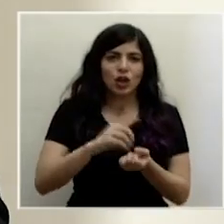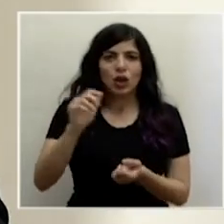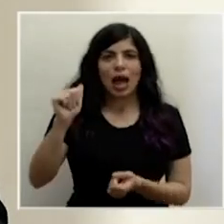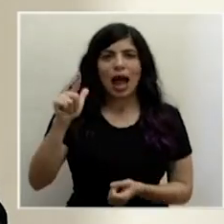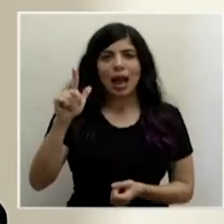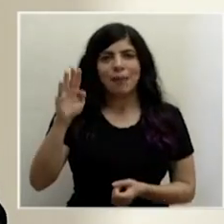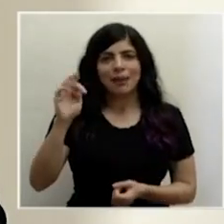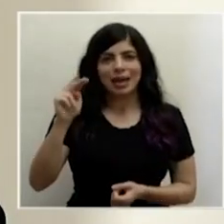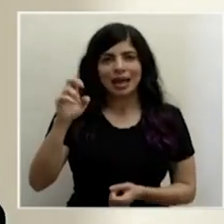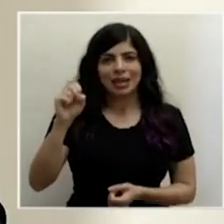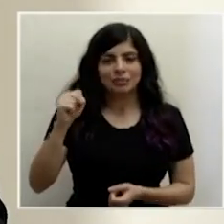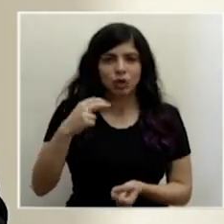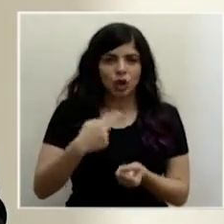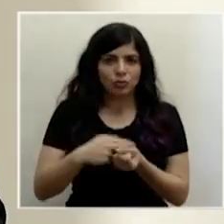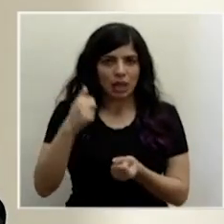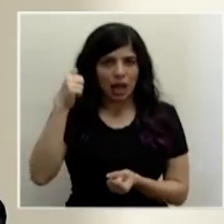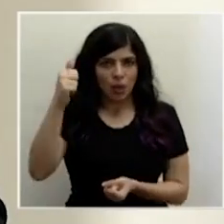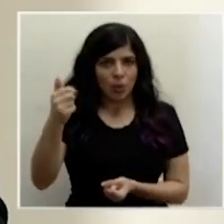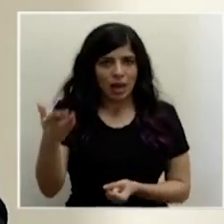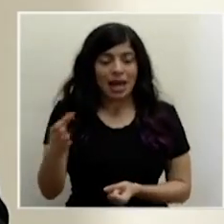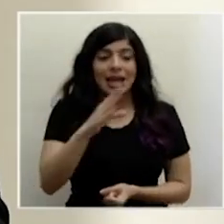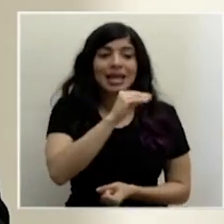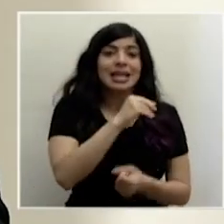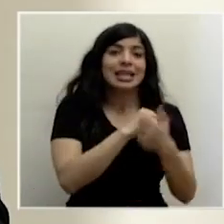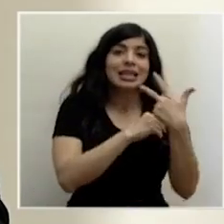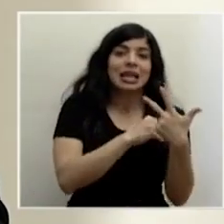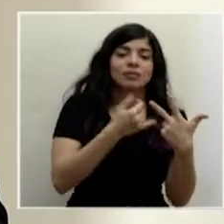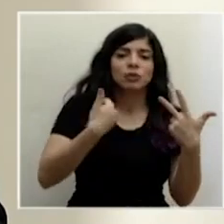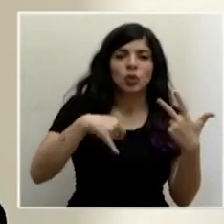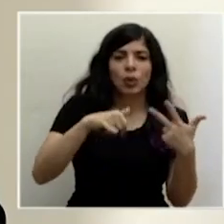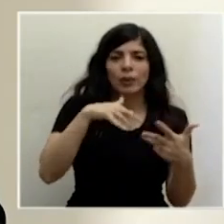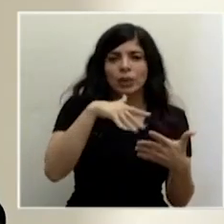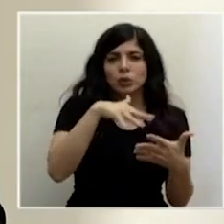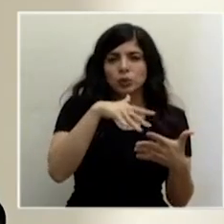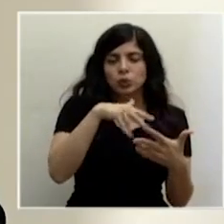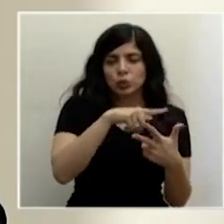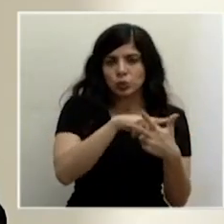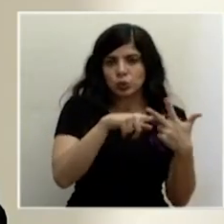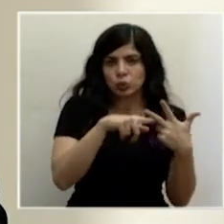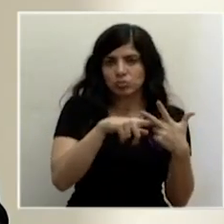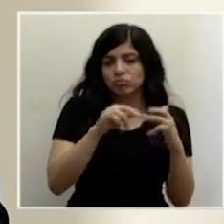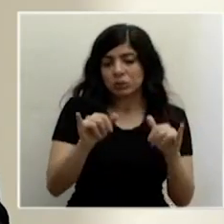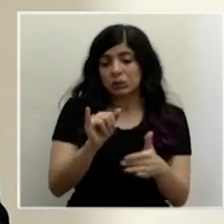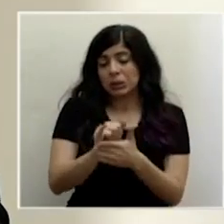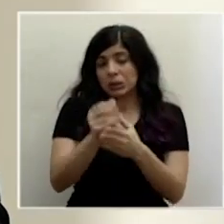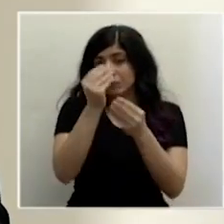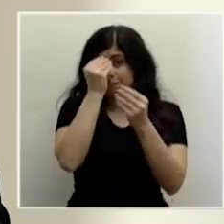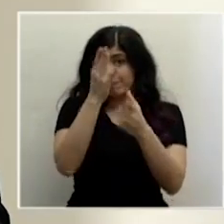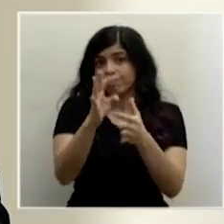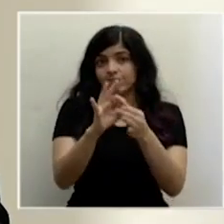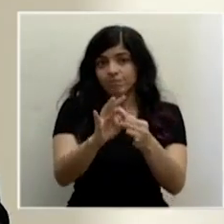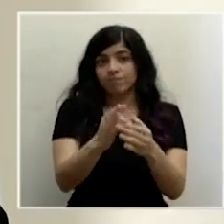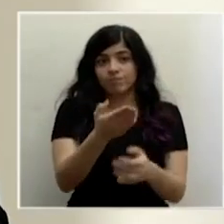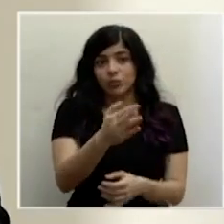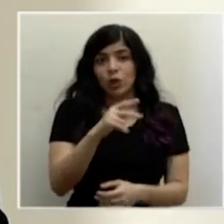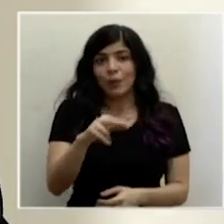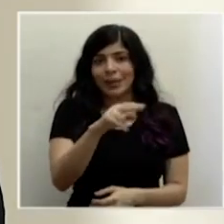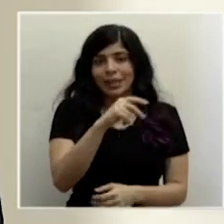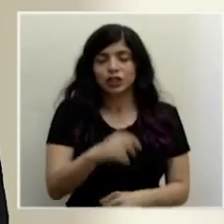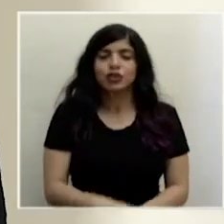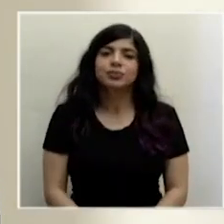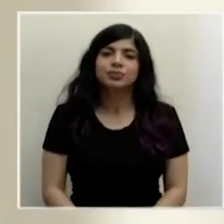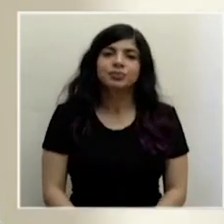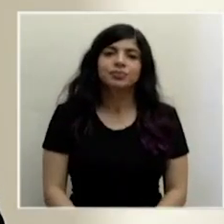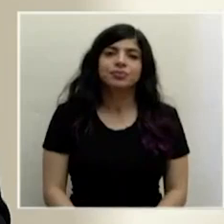Albenas, del Hospital de Alajuela y hay tres casos en estudio. Esos serían los datos con respecto a nuestros compañeros.